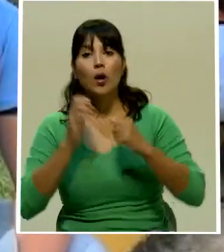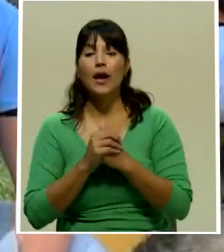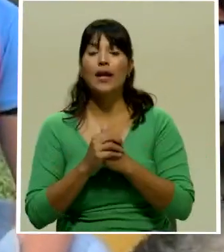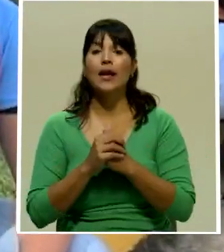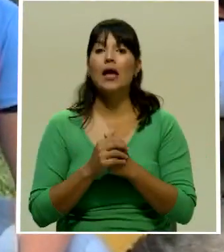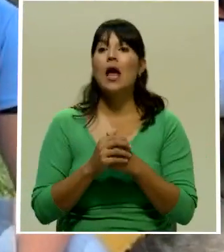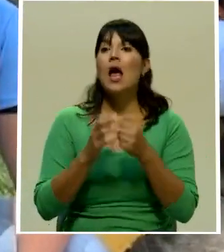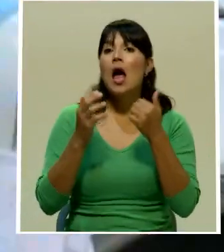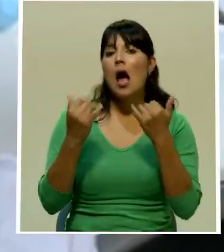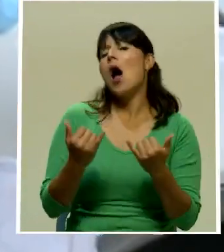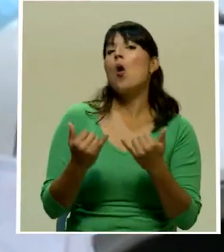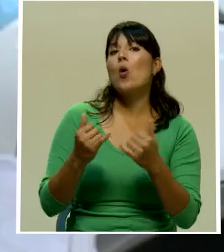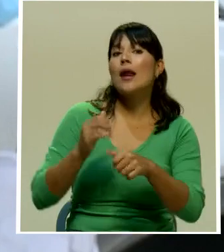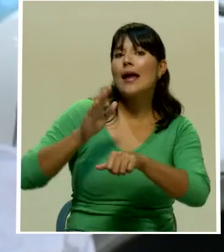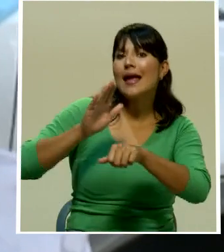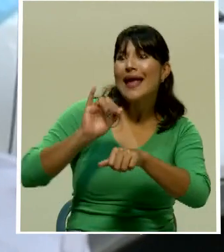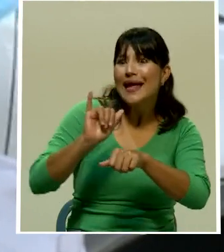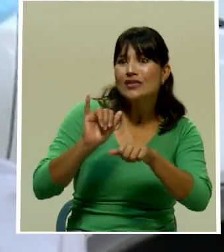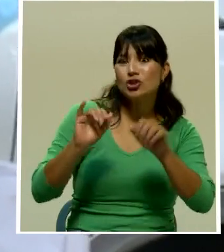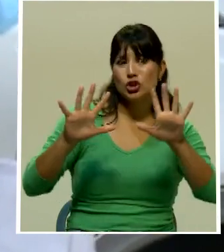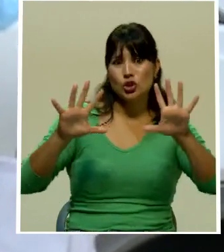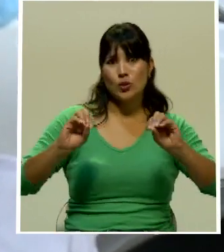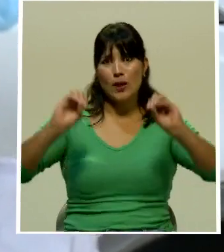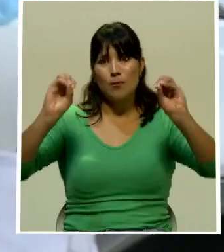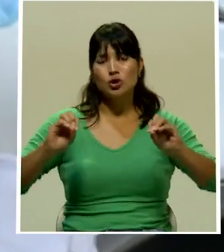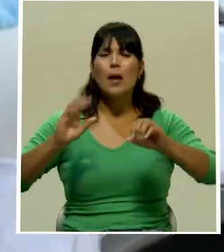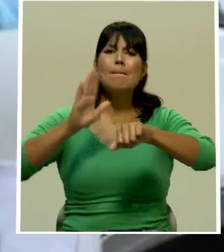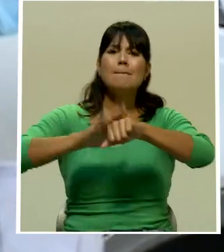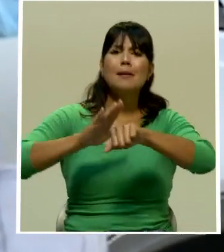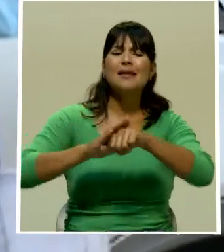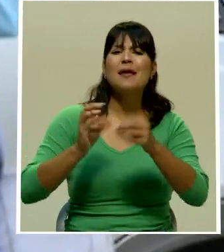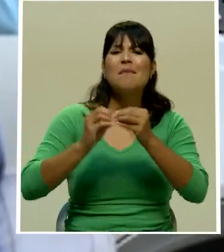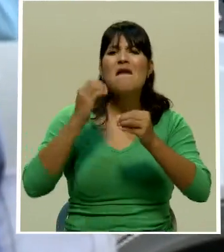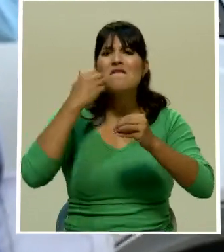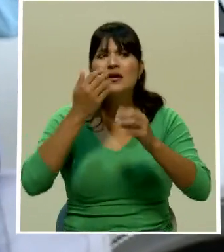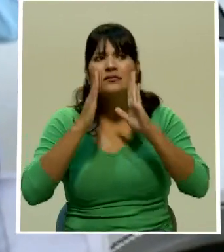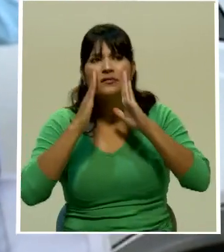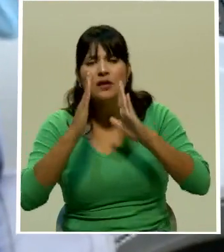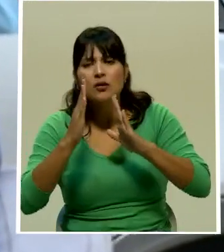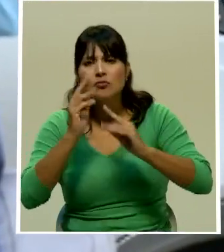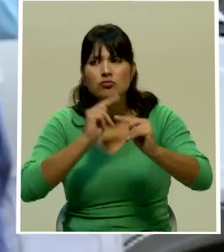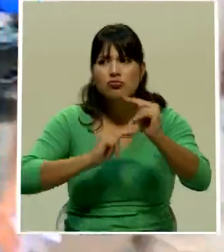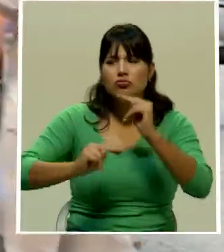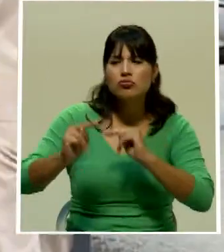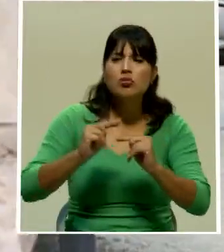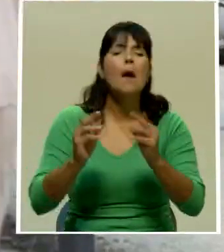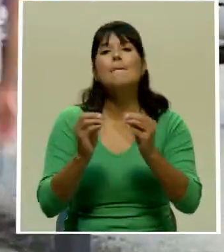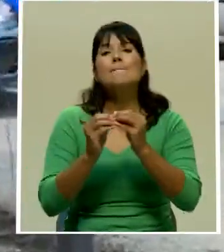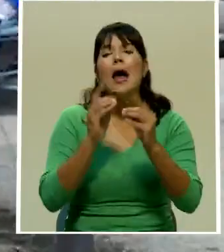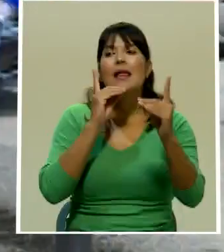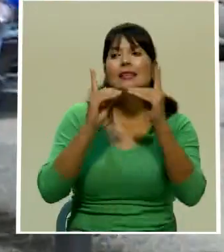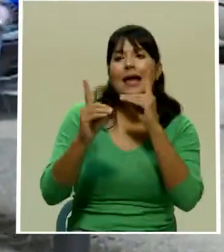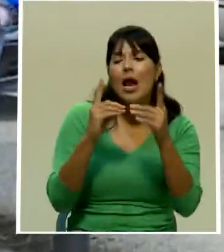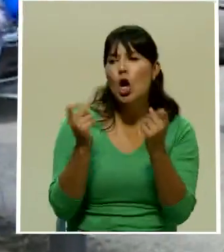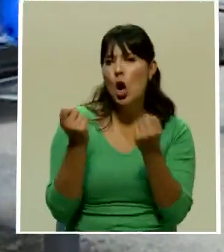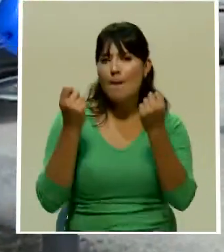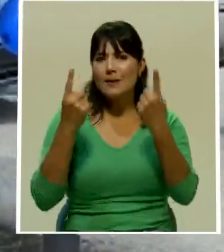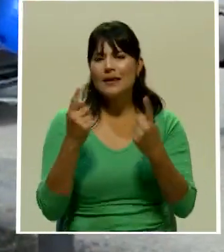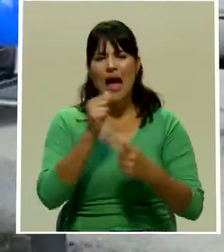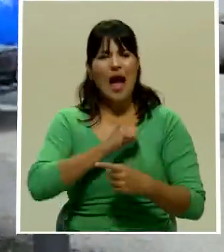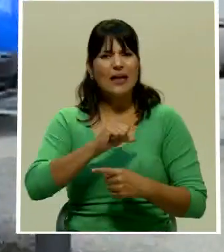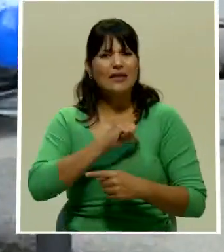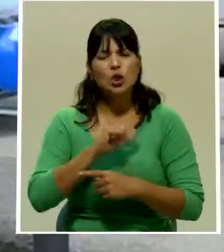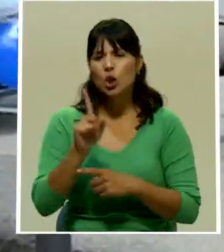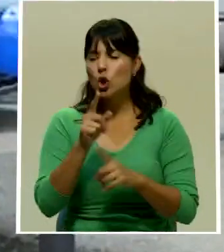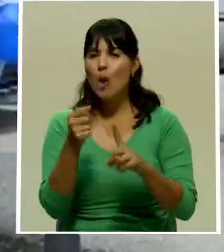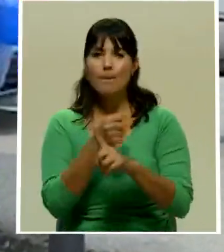perspectiva de género facilita las habilidades de escucha y de negociación las capacidades de diálogo empatía y actitudes no violentas que aportará